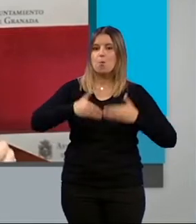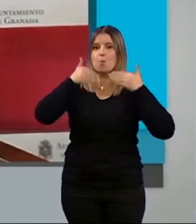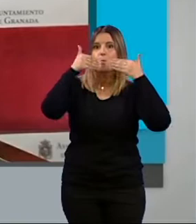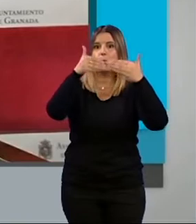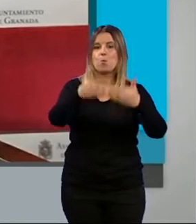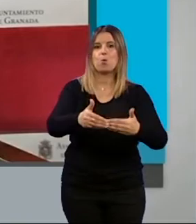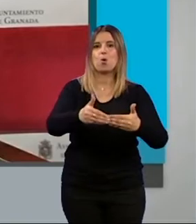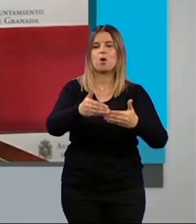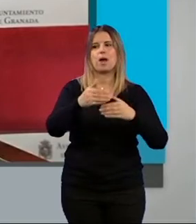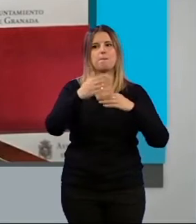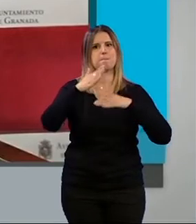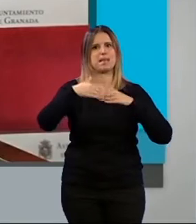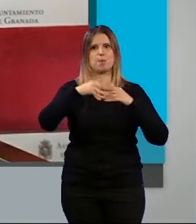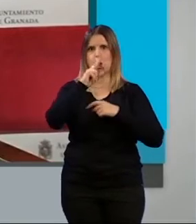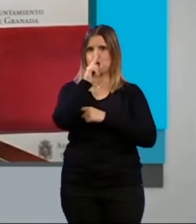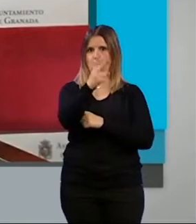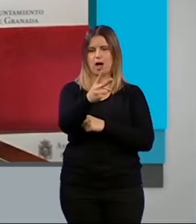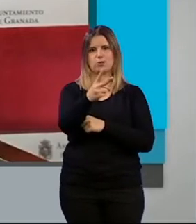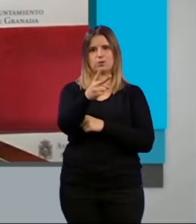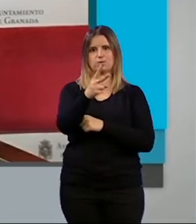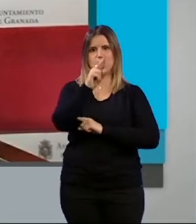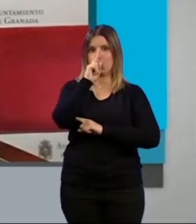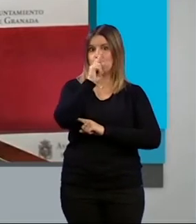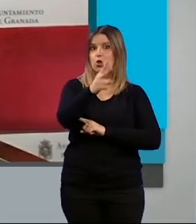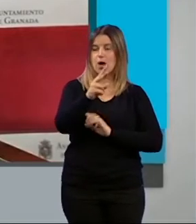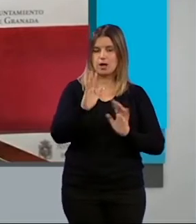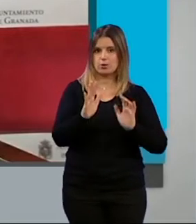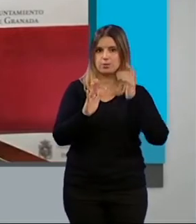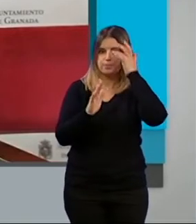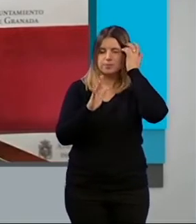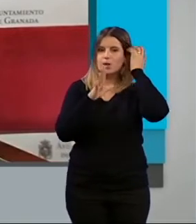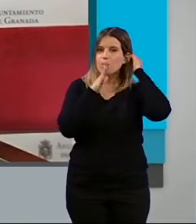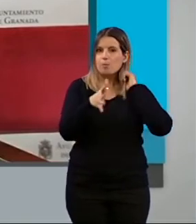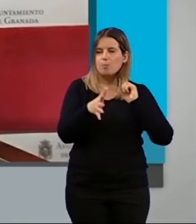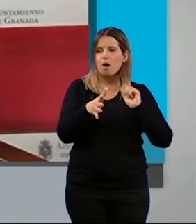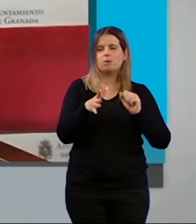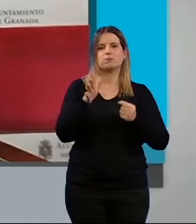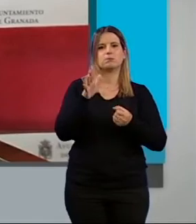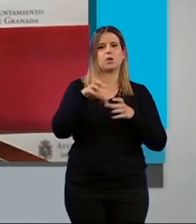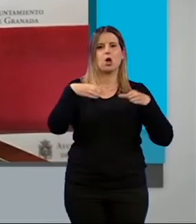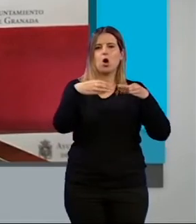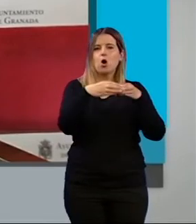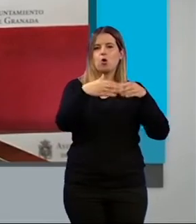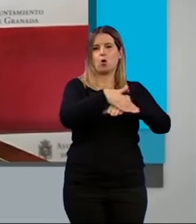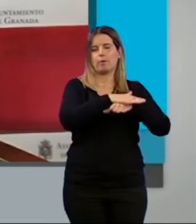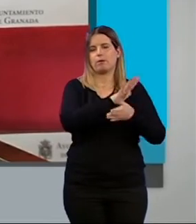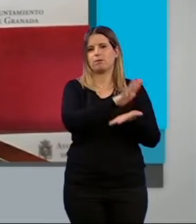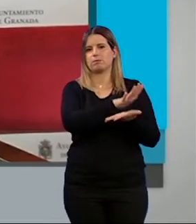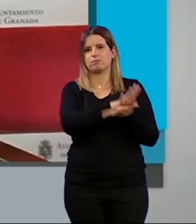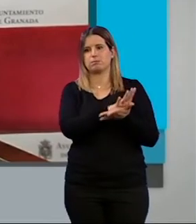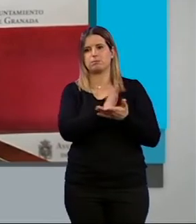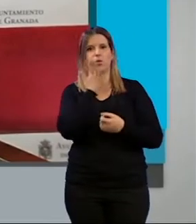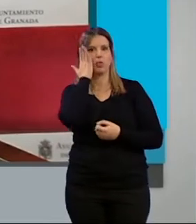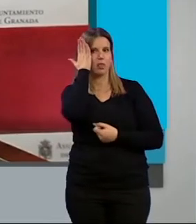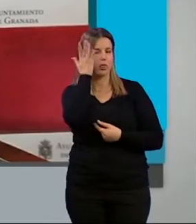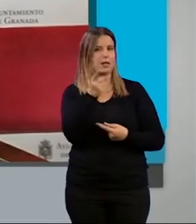al menos dos años, dos años, por la pasividad del gobierno bipartito y el anterior,